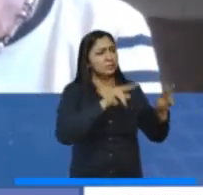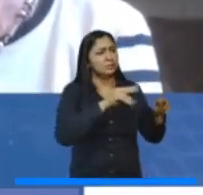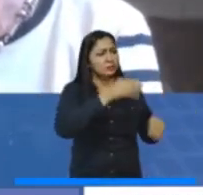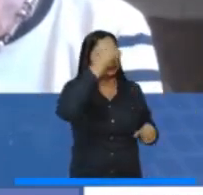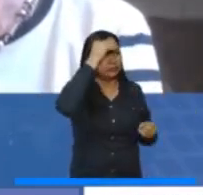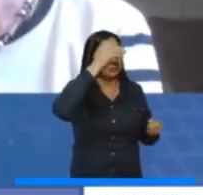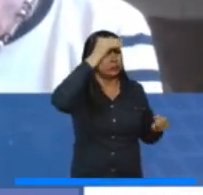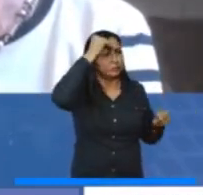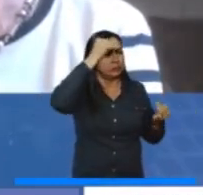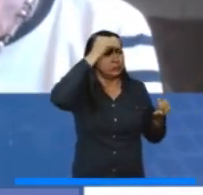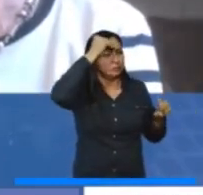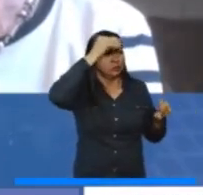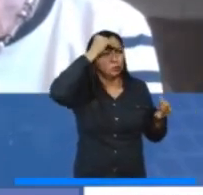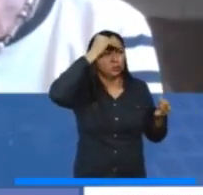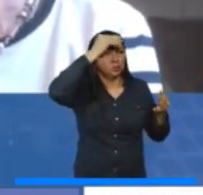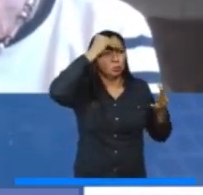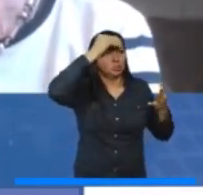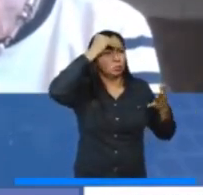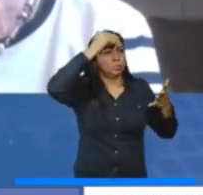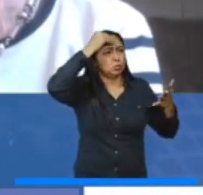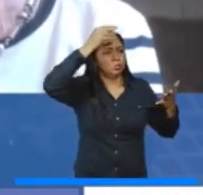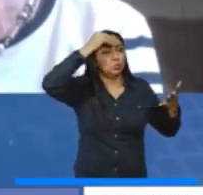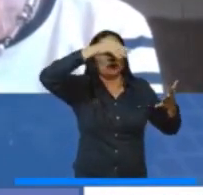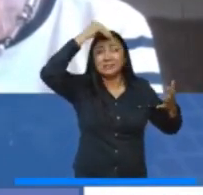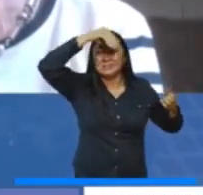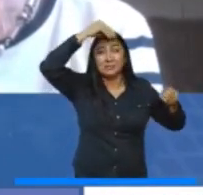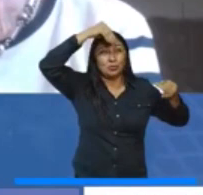Y digamos, desde una mirada muy existencial.